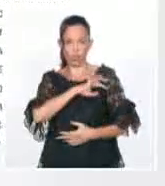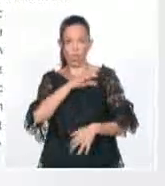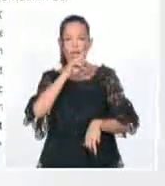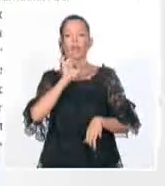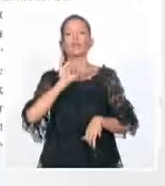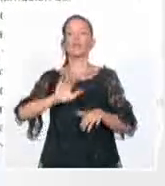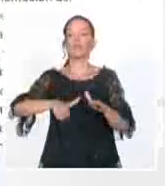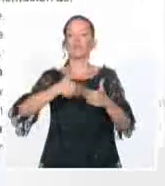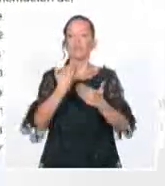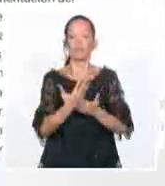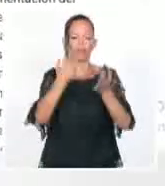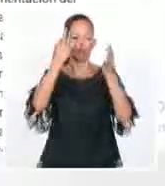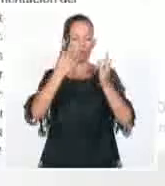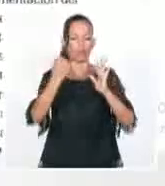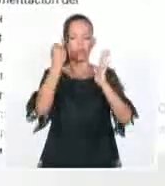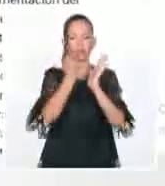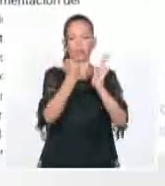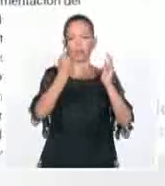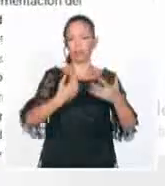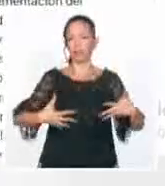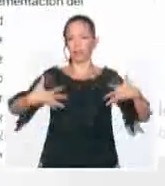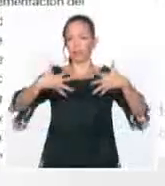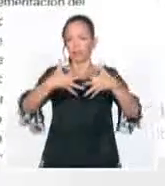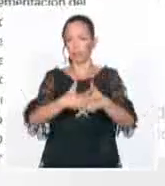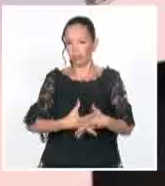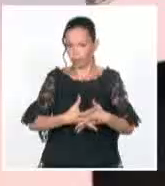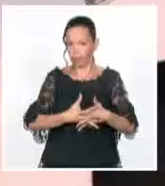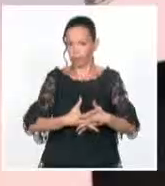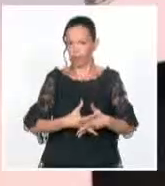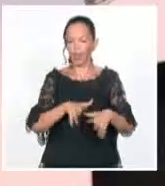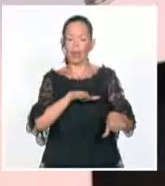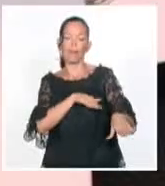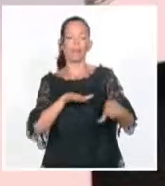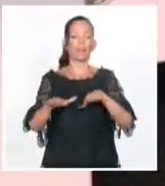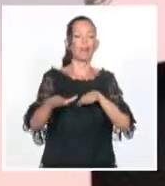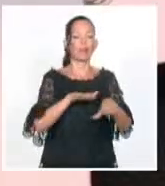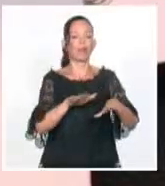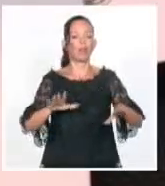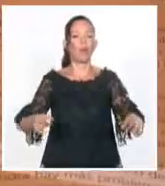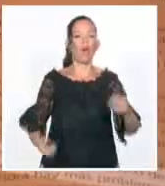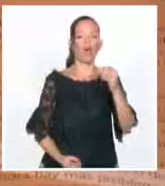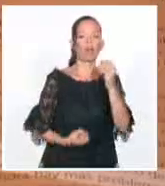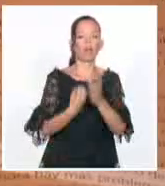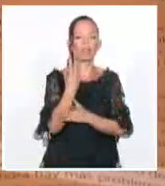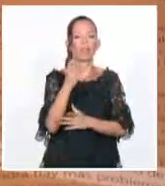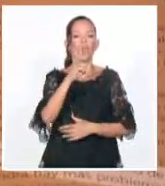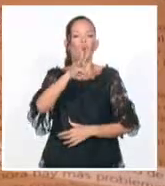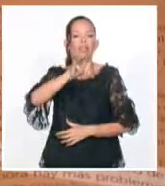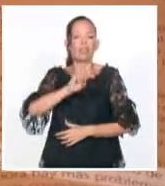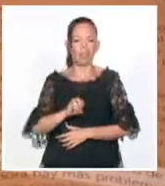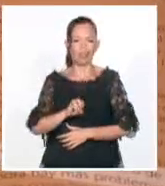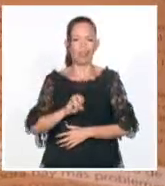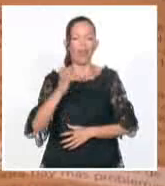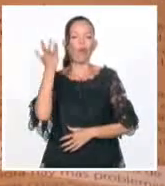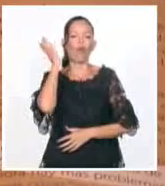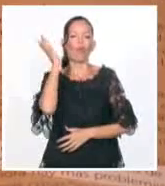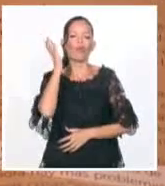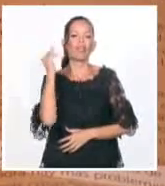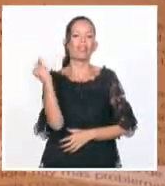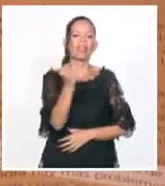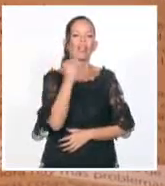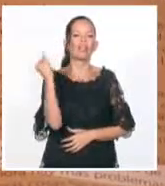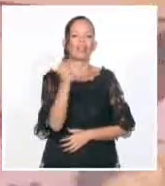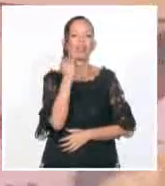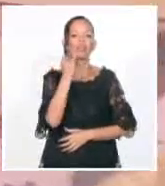el consenso de Montevideo en el contexto de los preparativos por el aniversario 30 de la Conferencia Internacional de